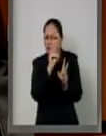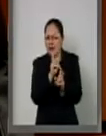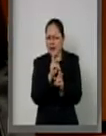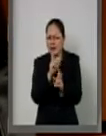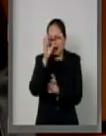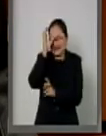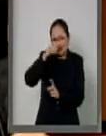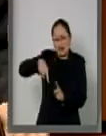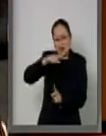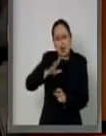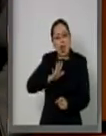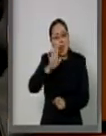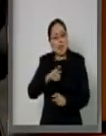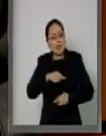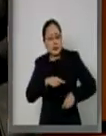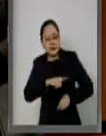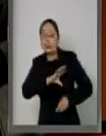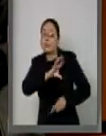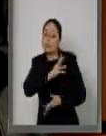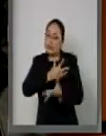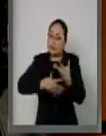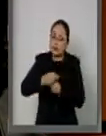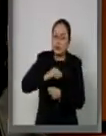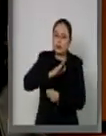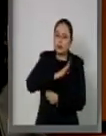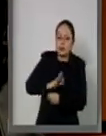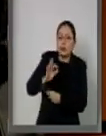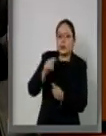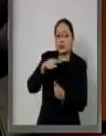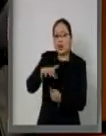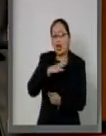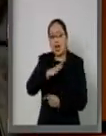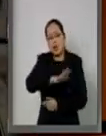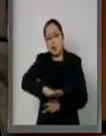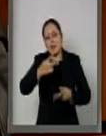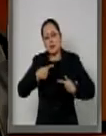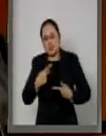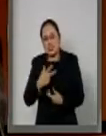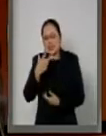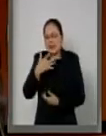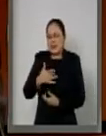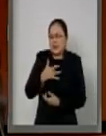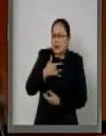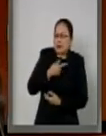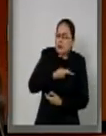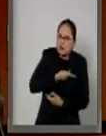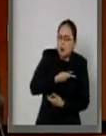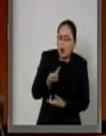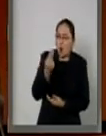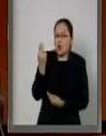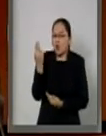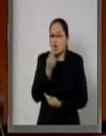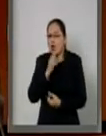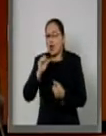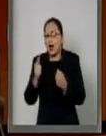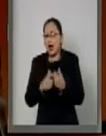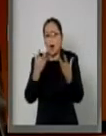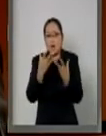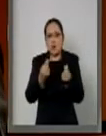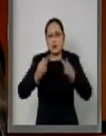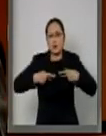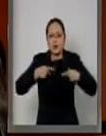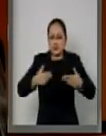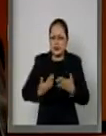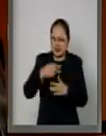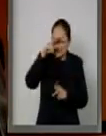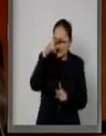lucrar con las condiciones de dolor, impotencia, miseria y necesidad de muchos mexicanos